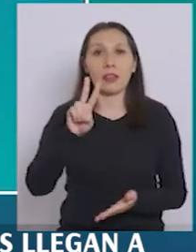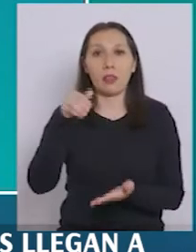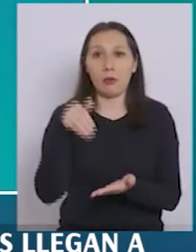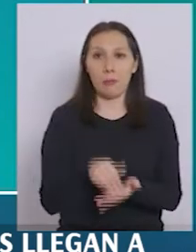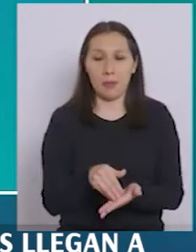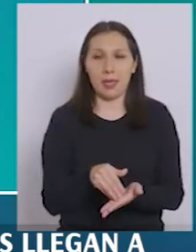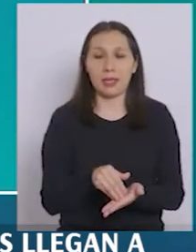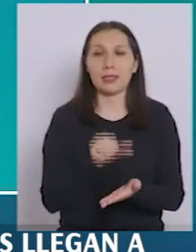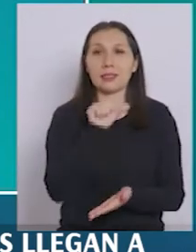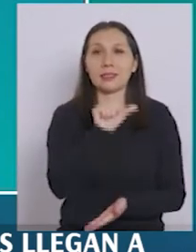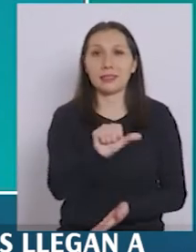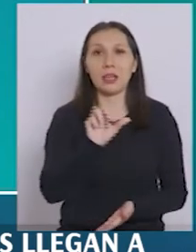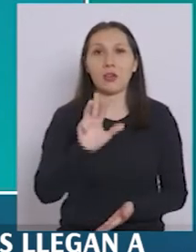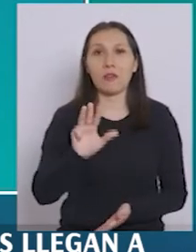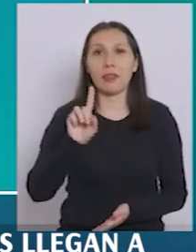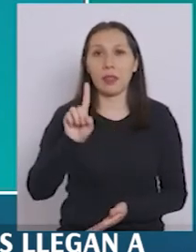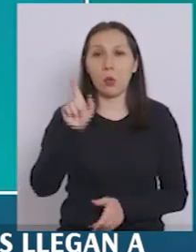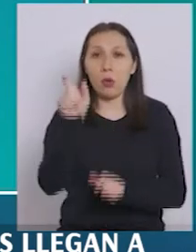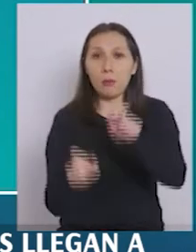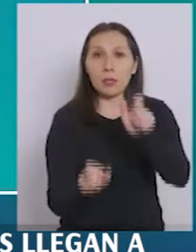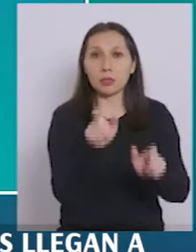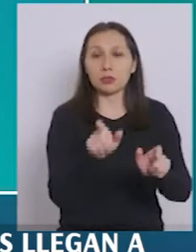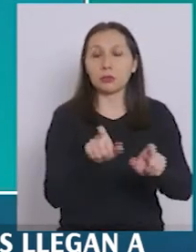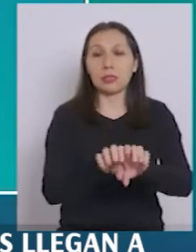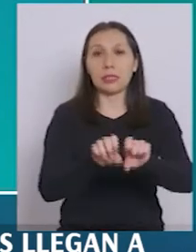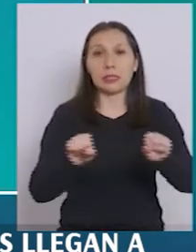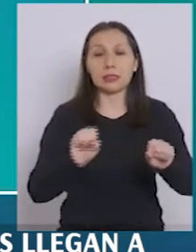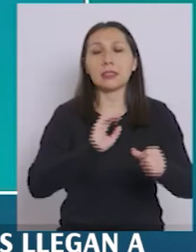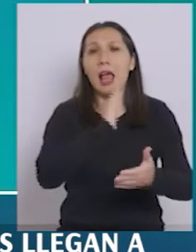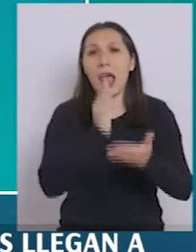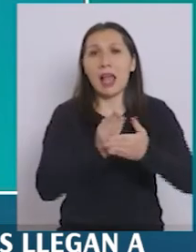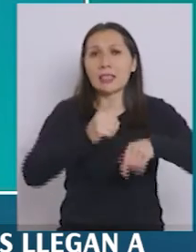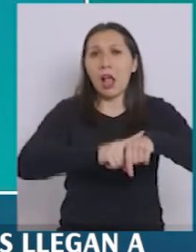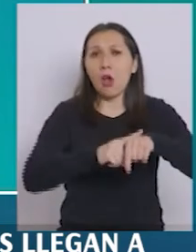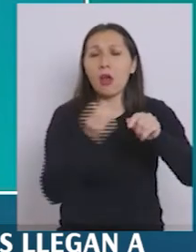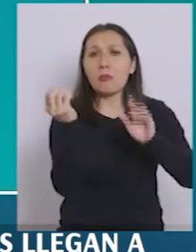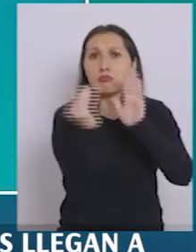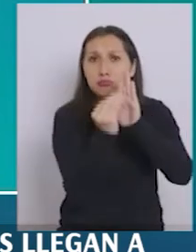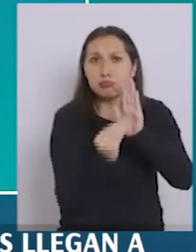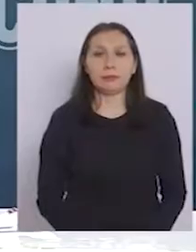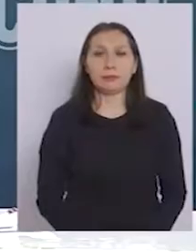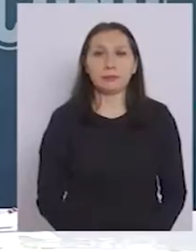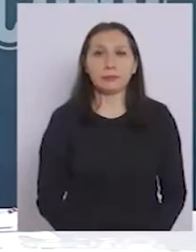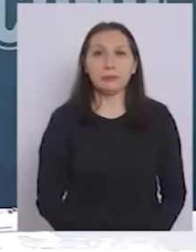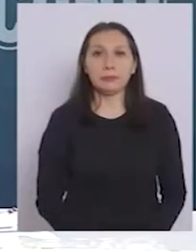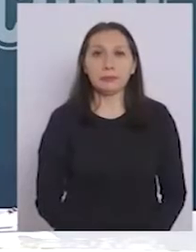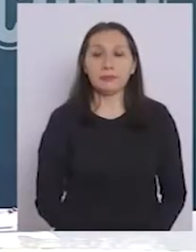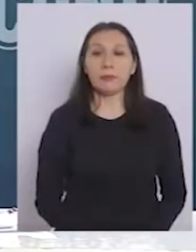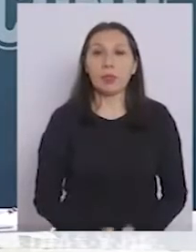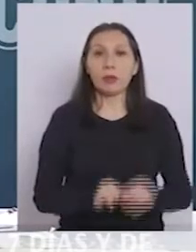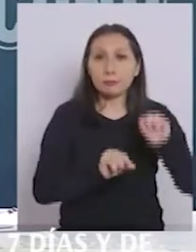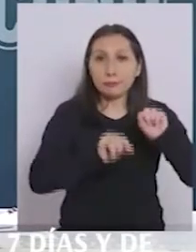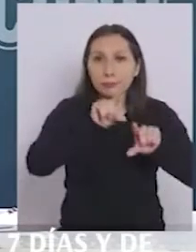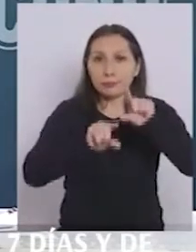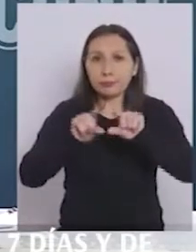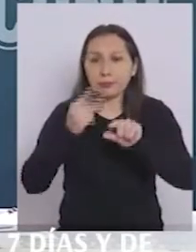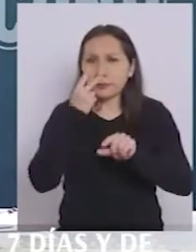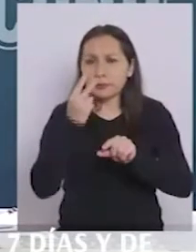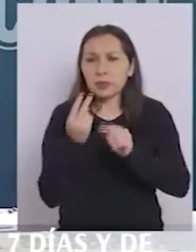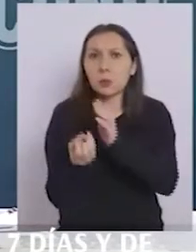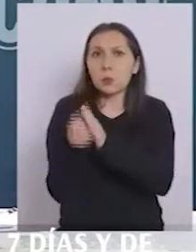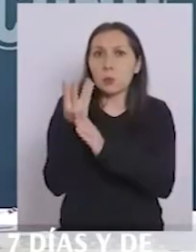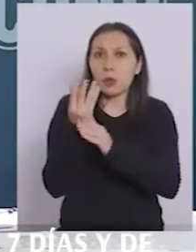.691 personas hasta las 11 de la mañana. La variación de nuevos